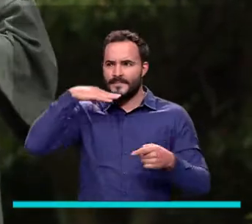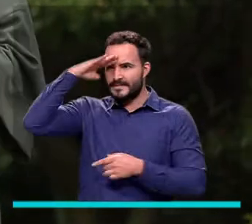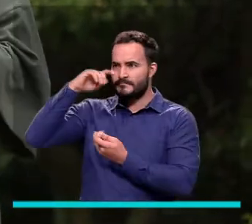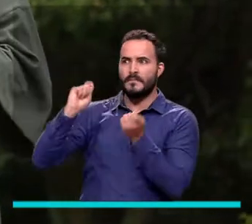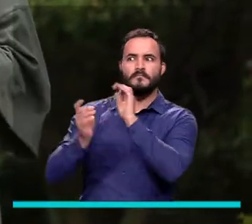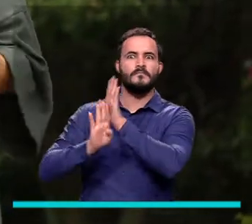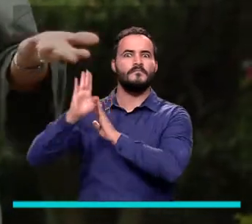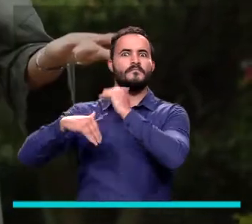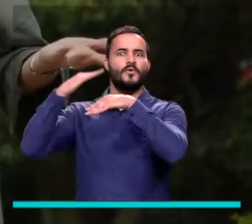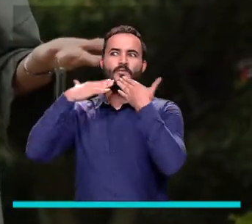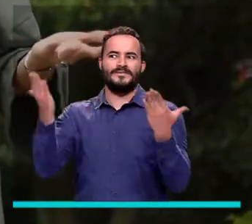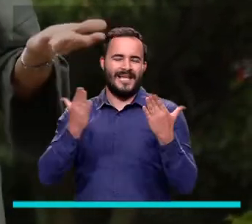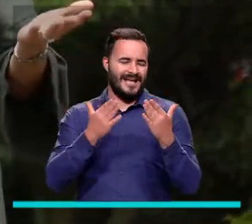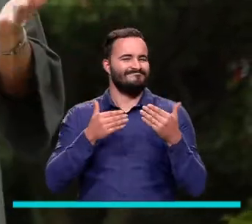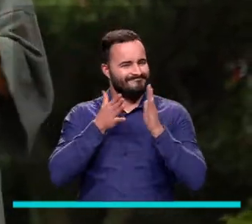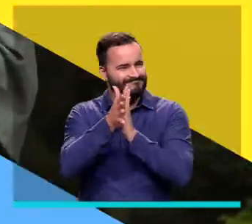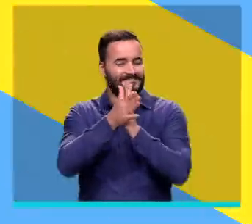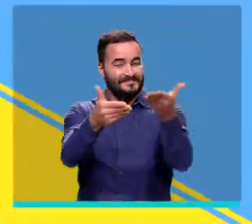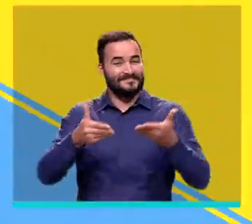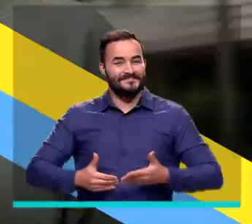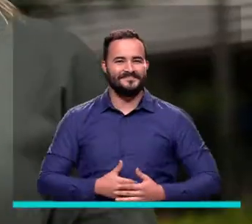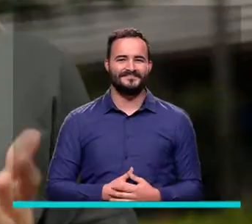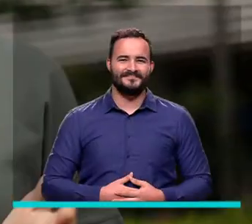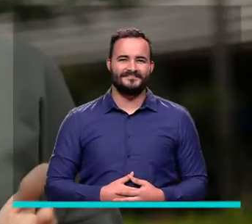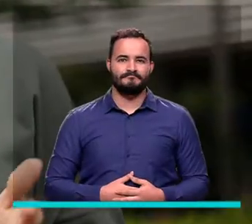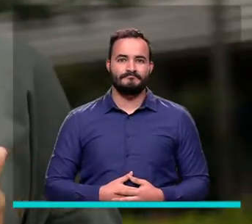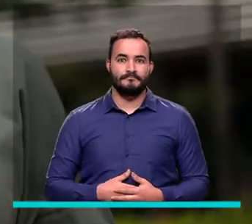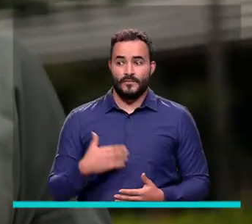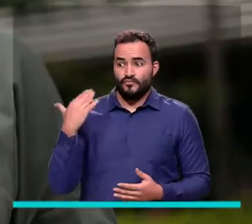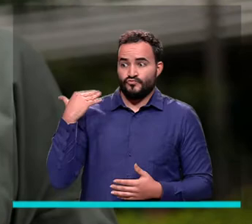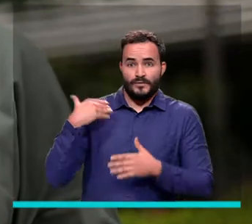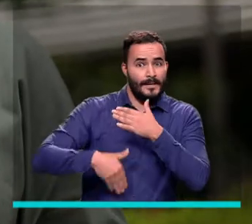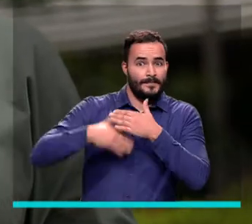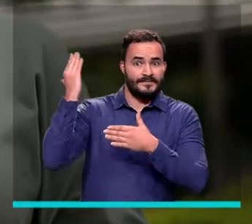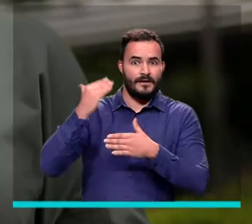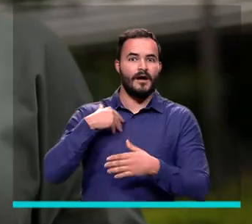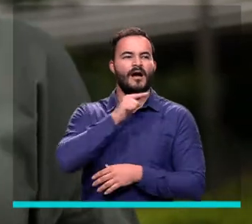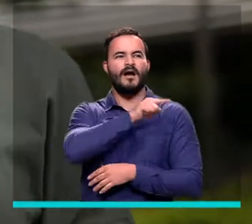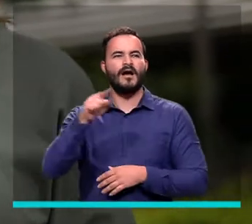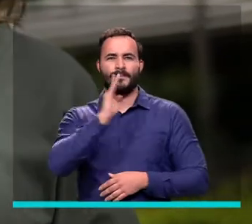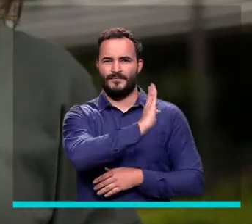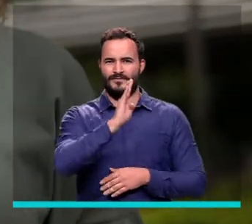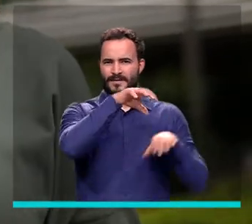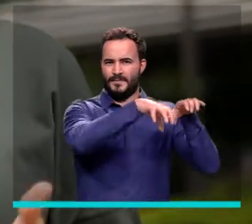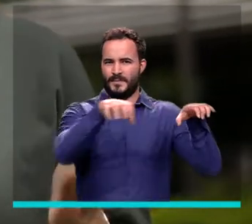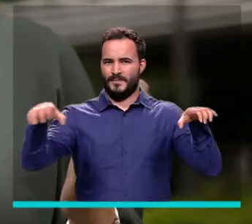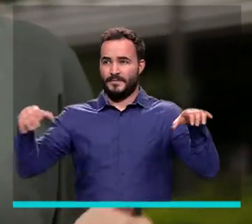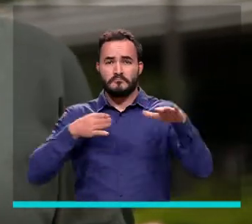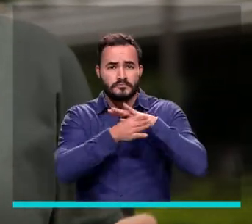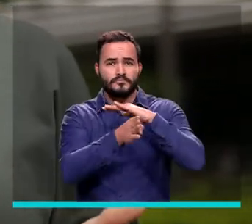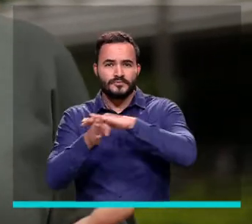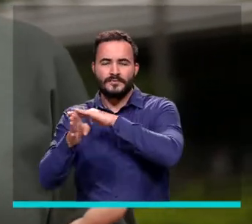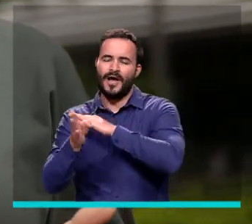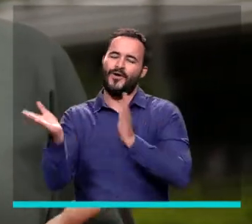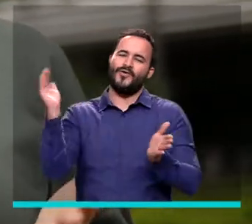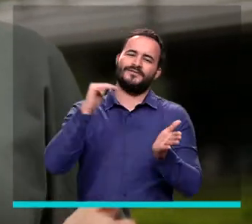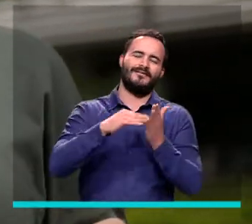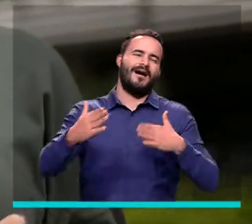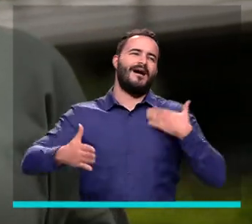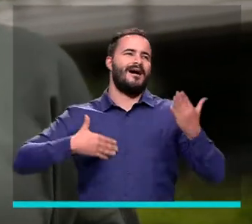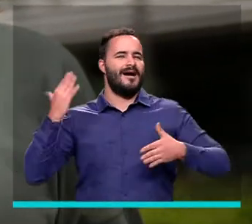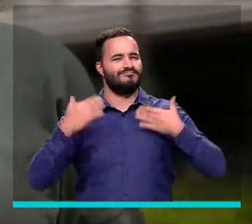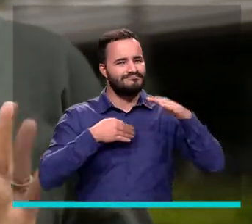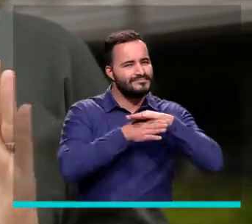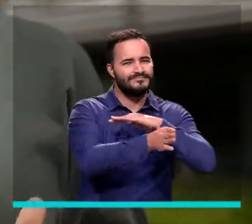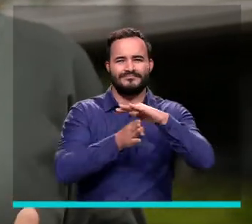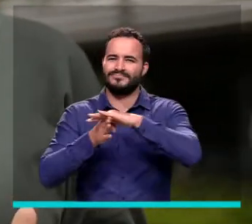nuestra Medellín Futuro. Bienvenida. Desde esta semana los usuarios de Bibliotecas Públicas de Medellín disfrutan de nuevo de la lectura en los